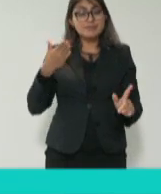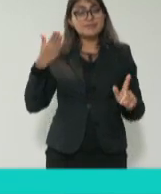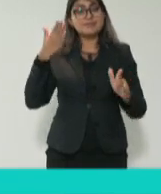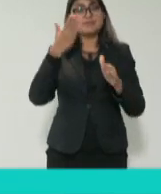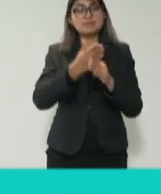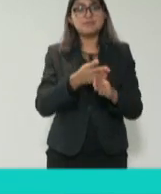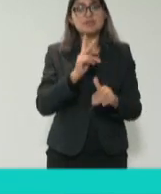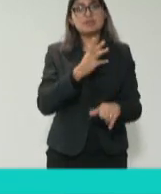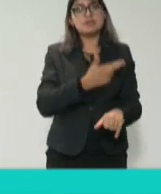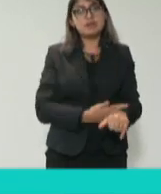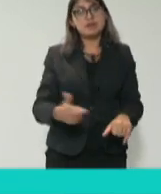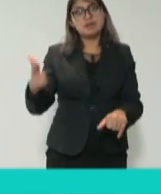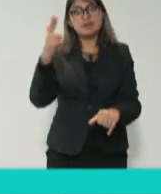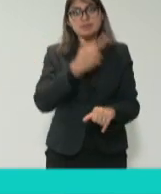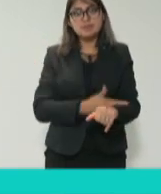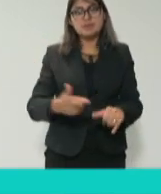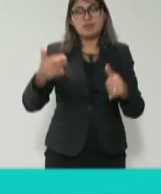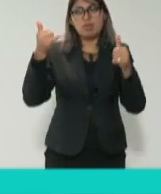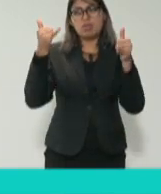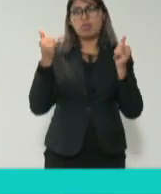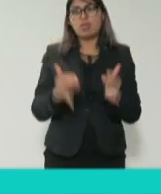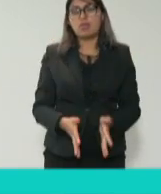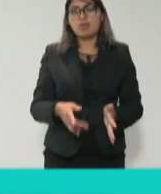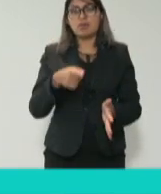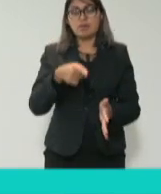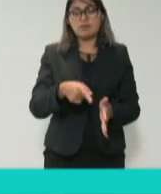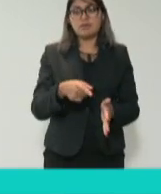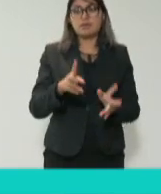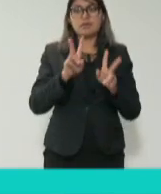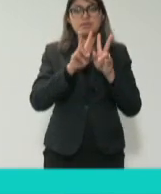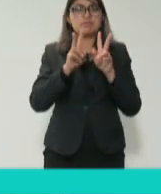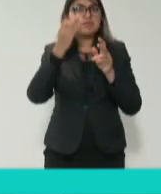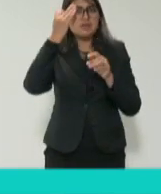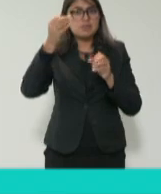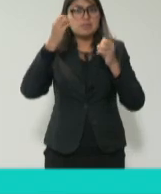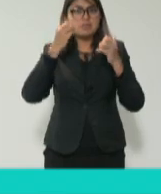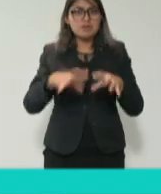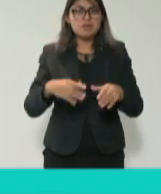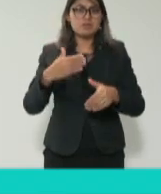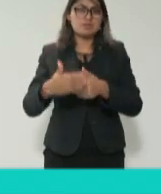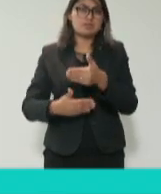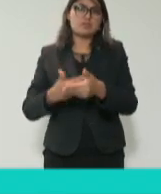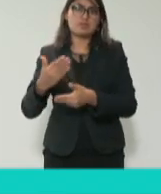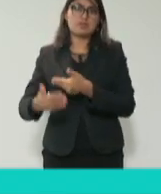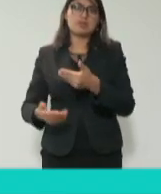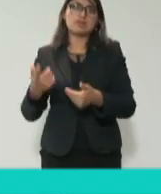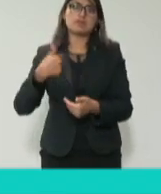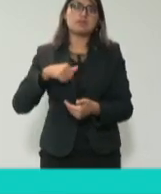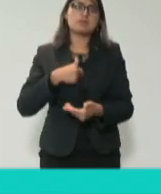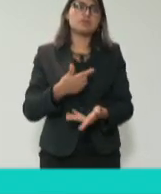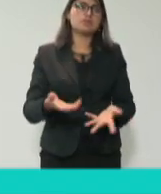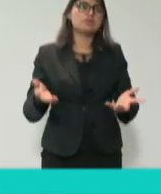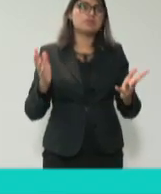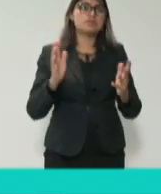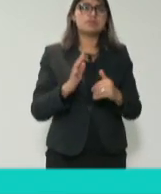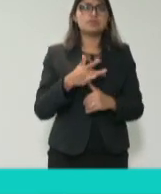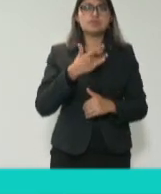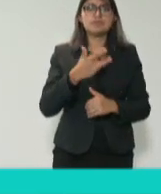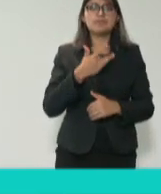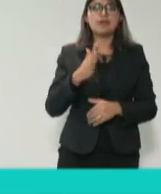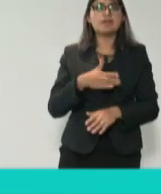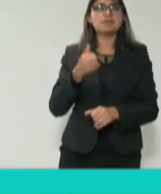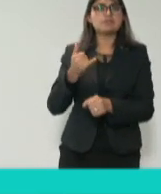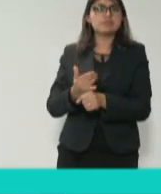trámite excesivo, el entregar muchos papeles, la pérdida de tiempo, etcétera, etcétera, etcétera, entregamos ahí el incentivo perverso para